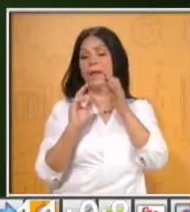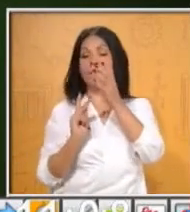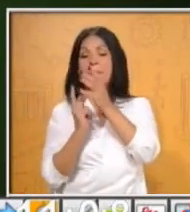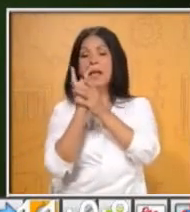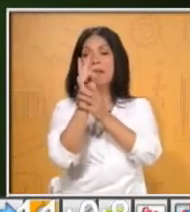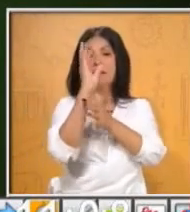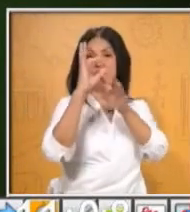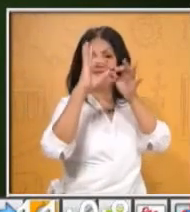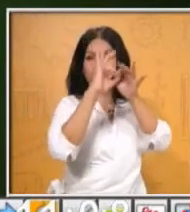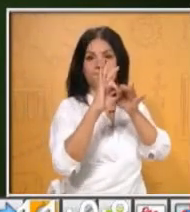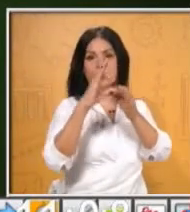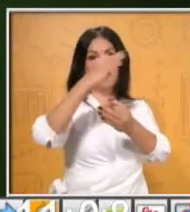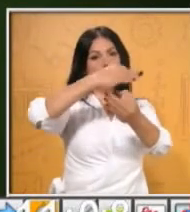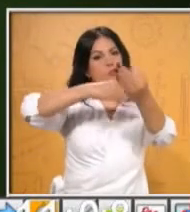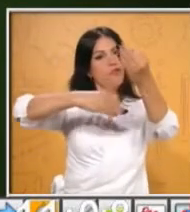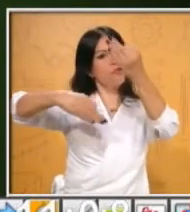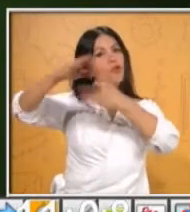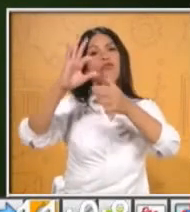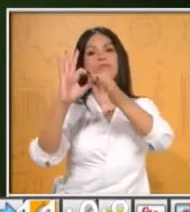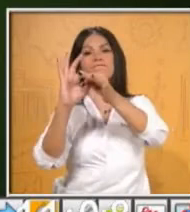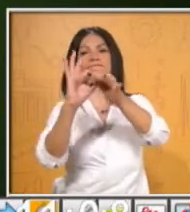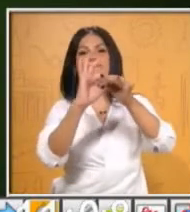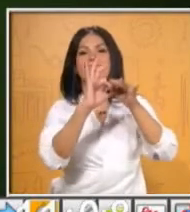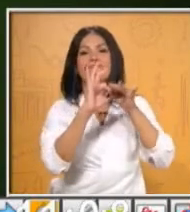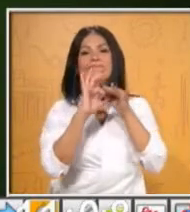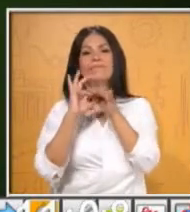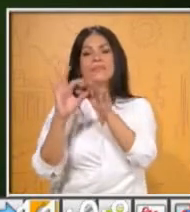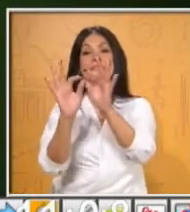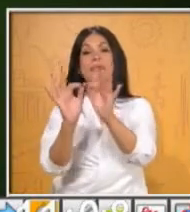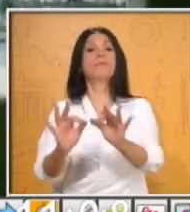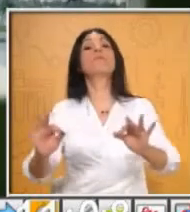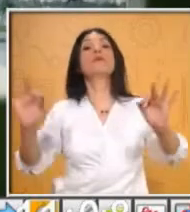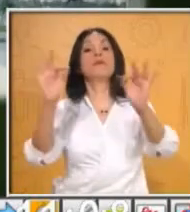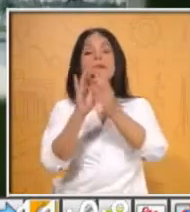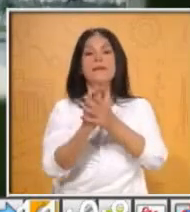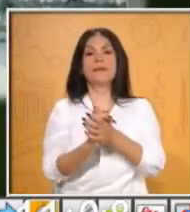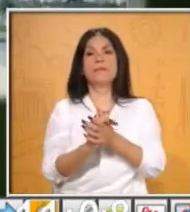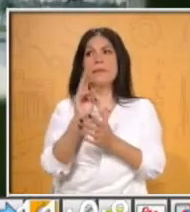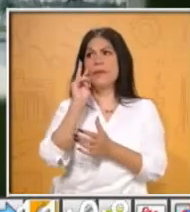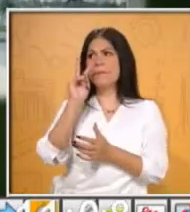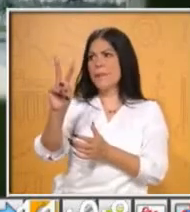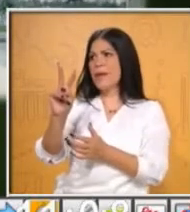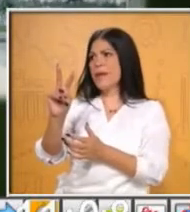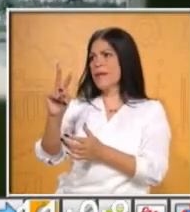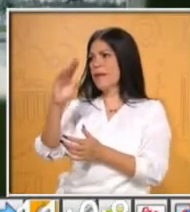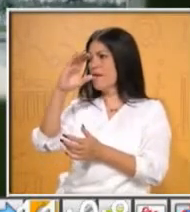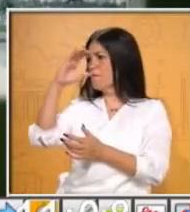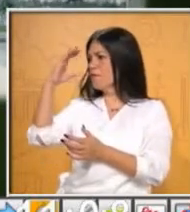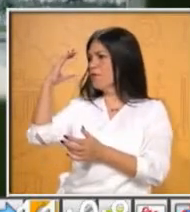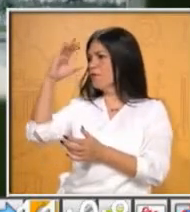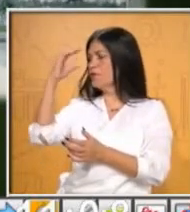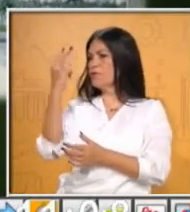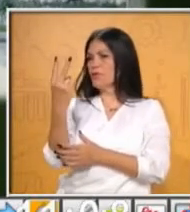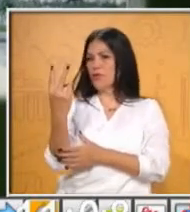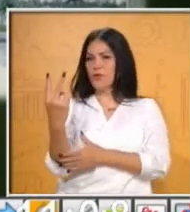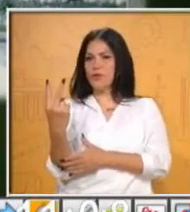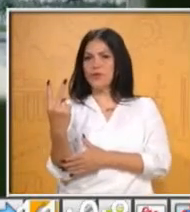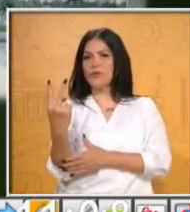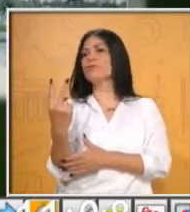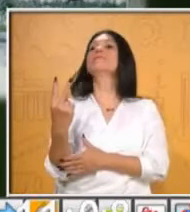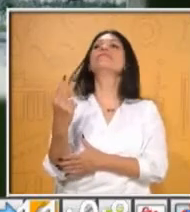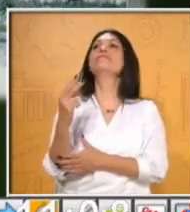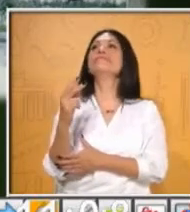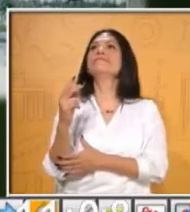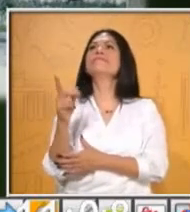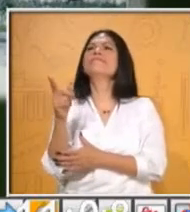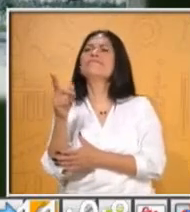bien. En pantalla están apareciendo dos imágenes, maestra. Hay dos imágenes y la pregunta sería, ¿en cuál